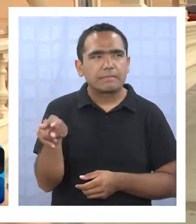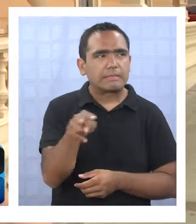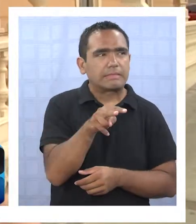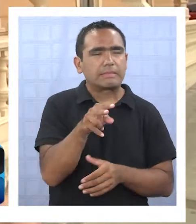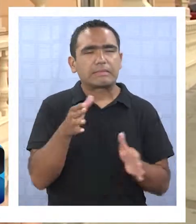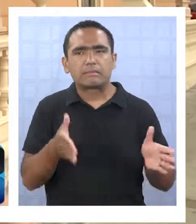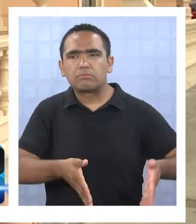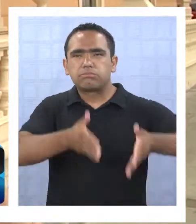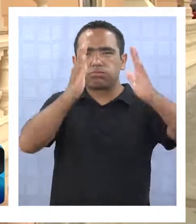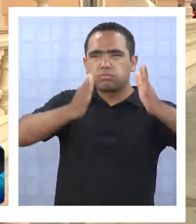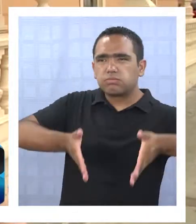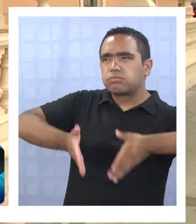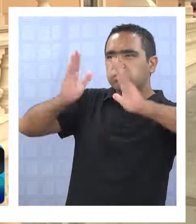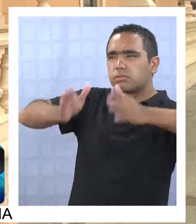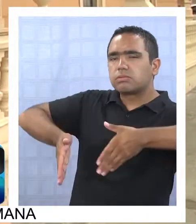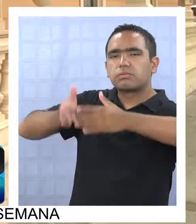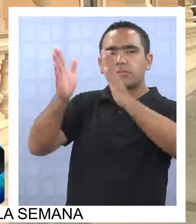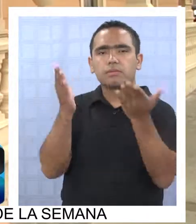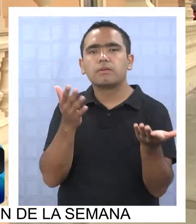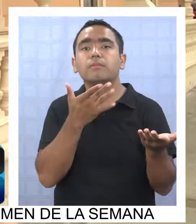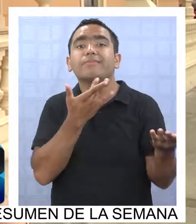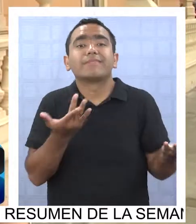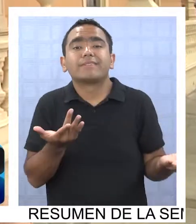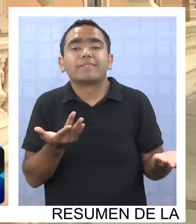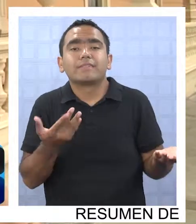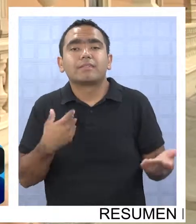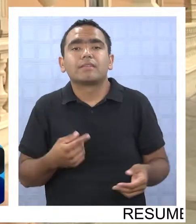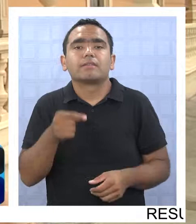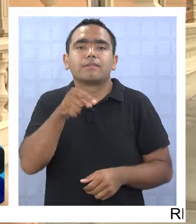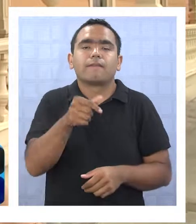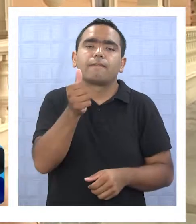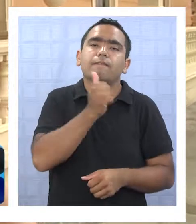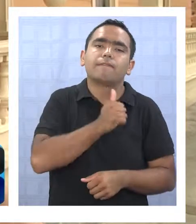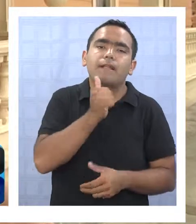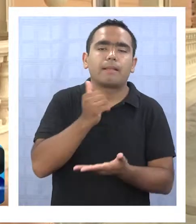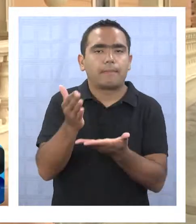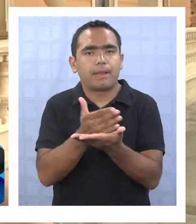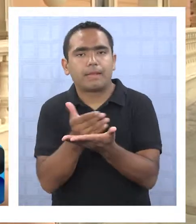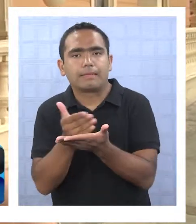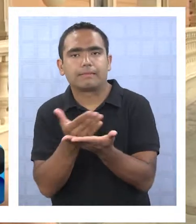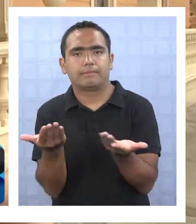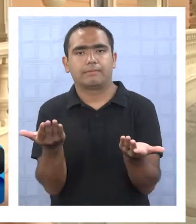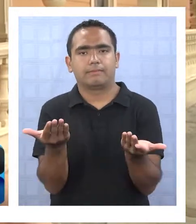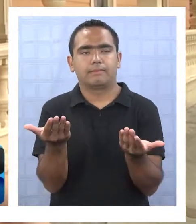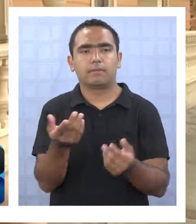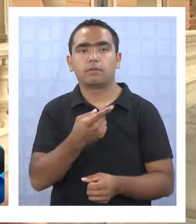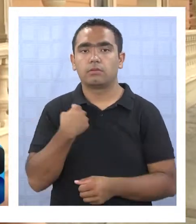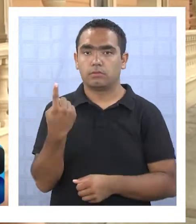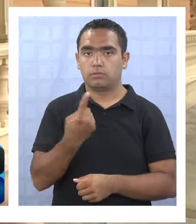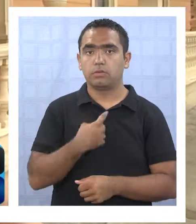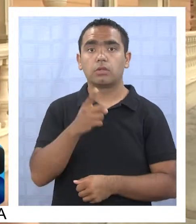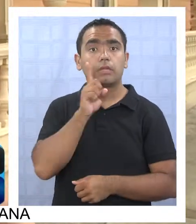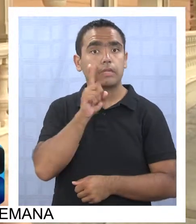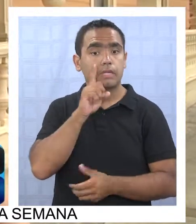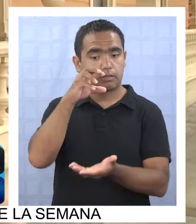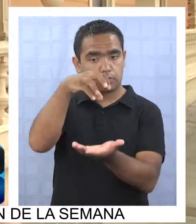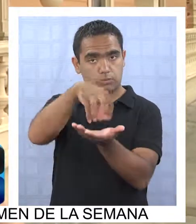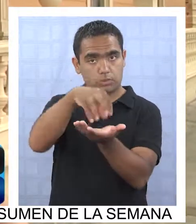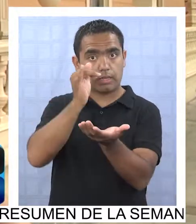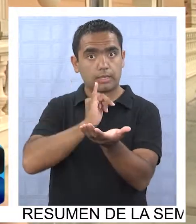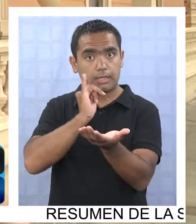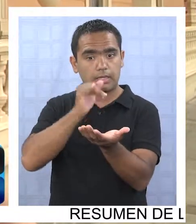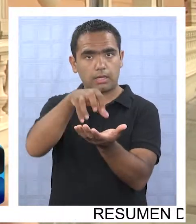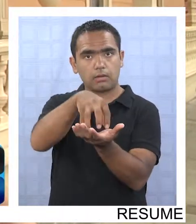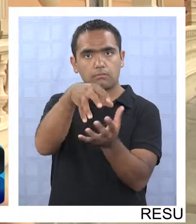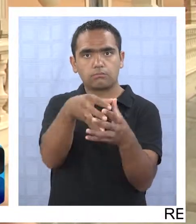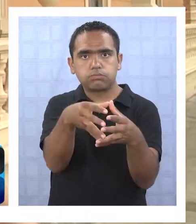satura de edificios, es producto de ese déficit de planificación. Nosotros tuvimos un crecimiento demográfico impresionante